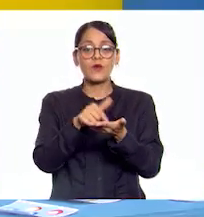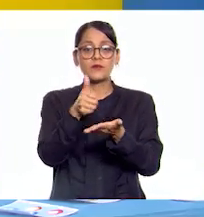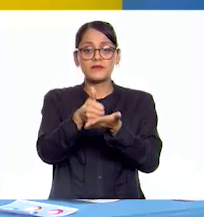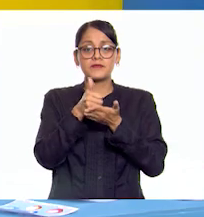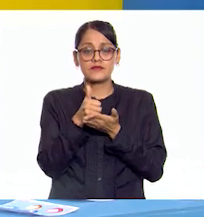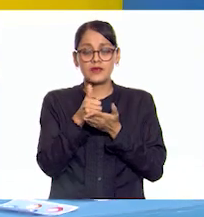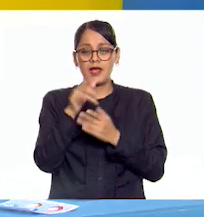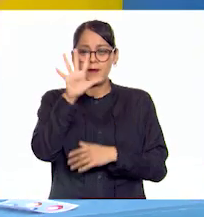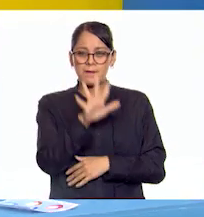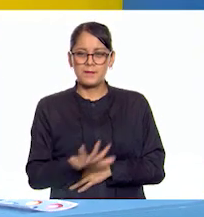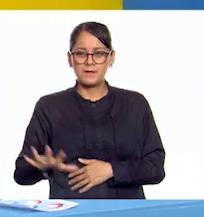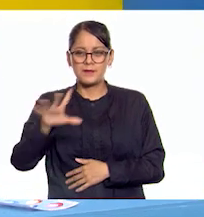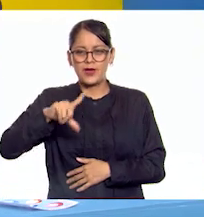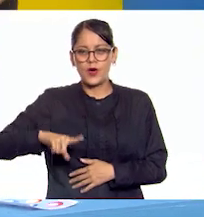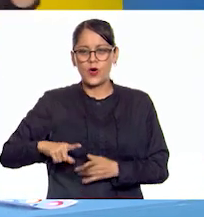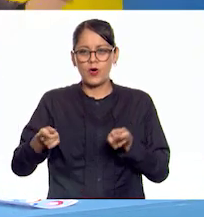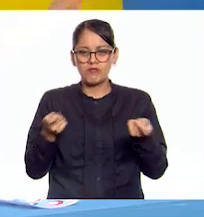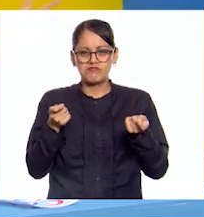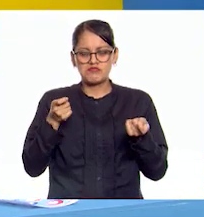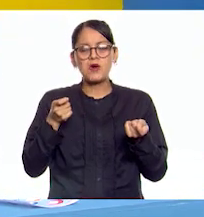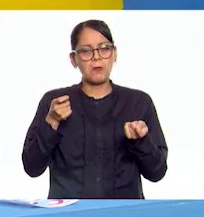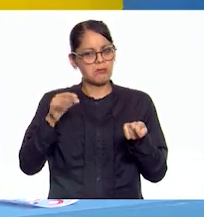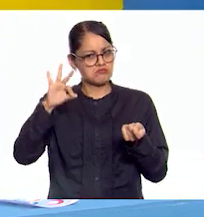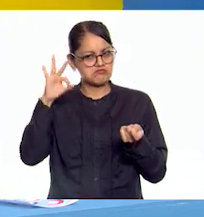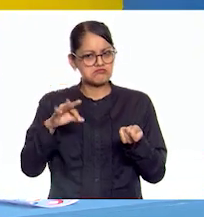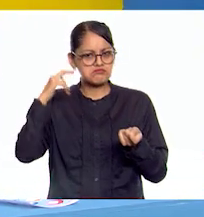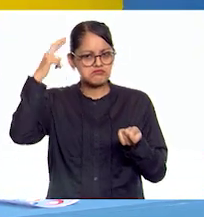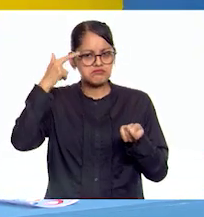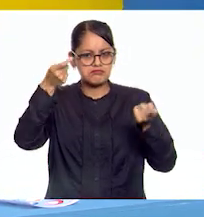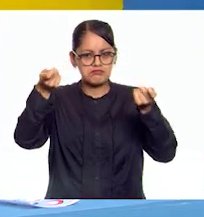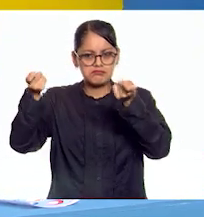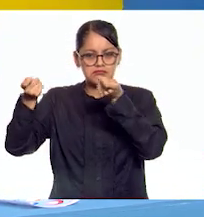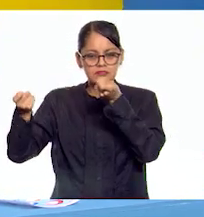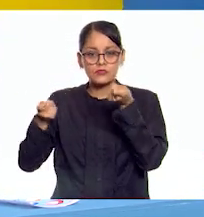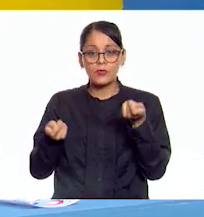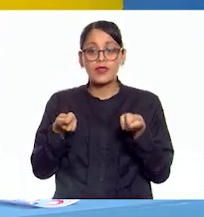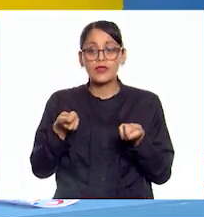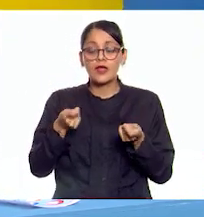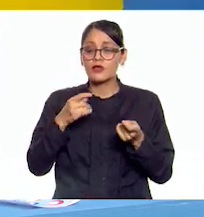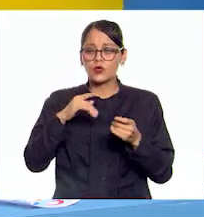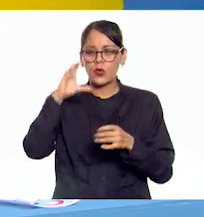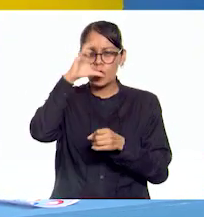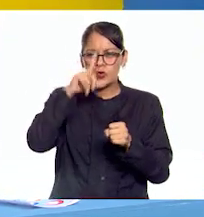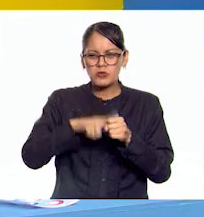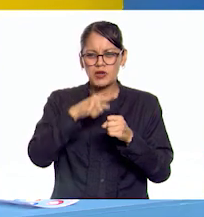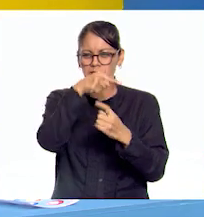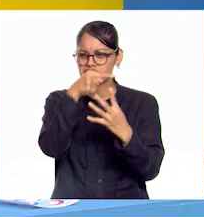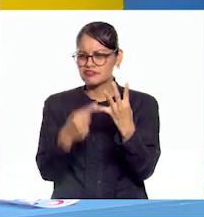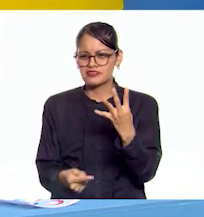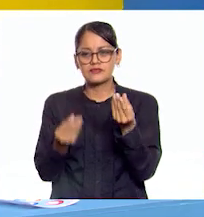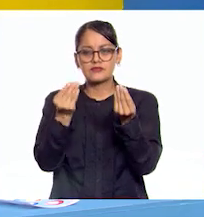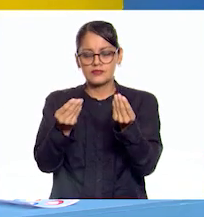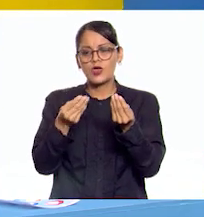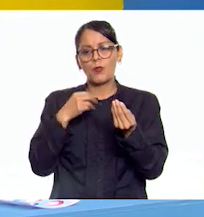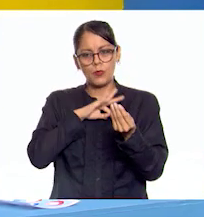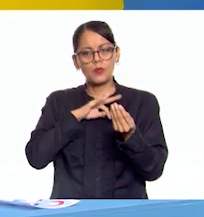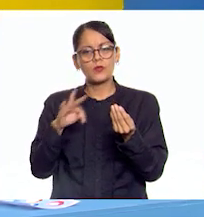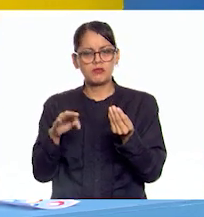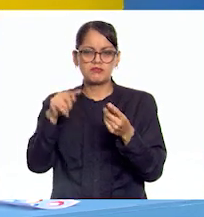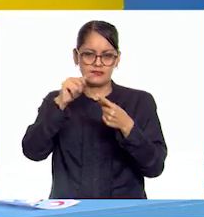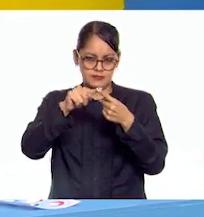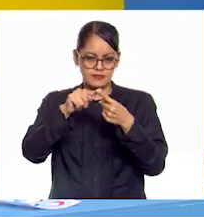del imperio bizantino un imperio multicultural en el que podían encontrarse y fusionarse elementos